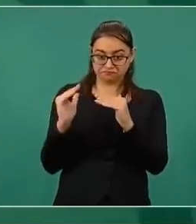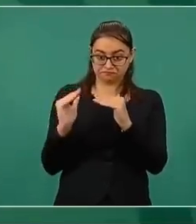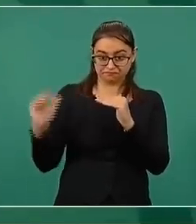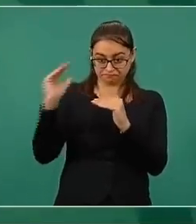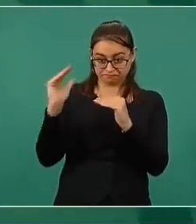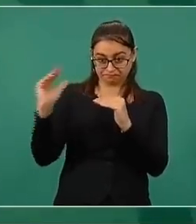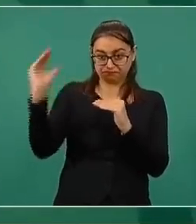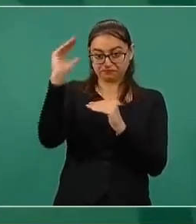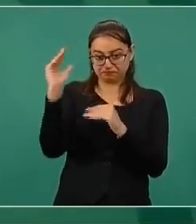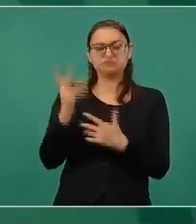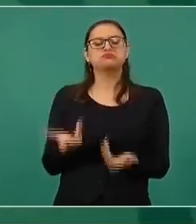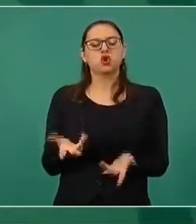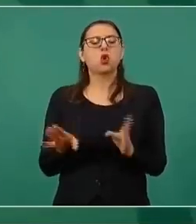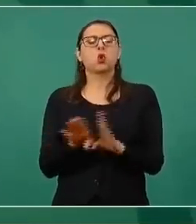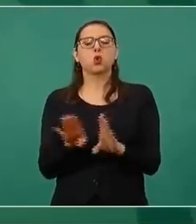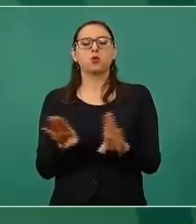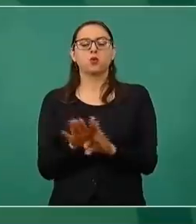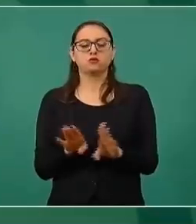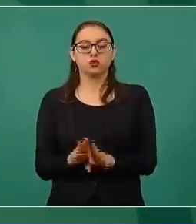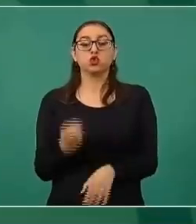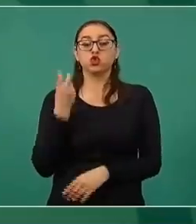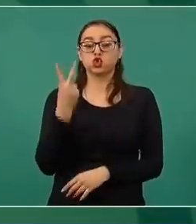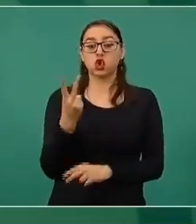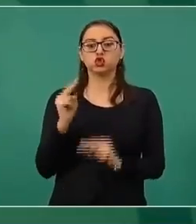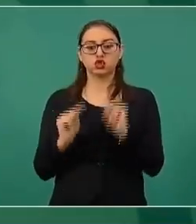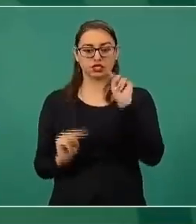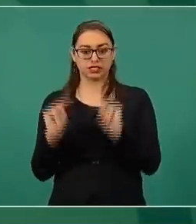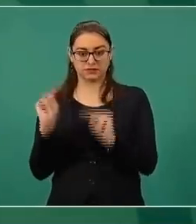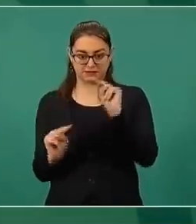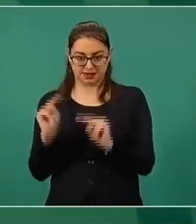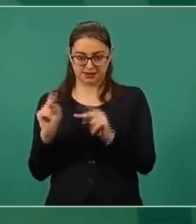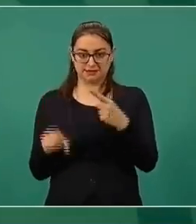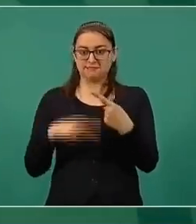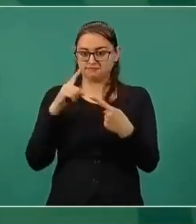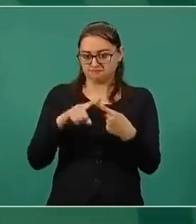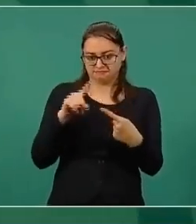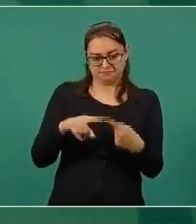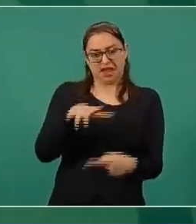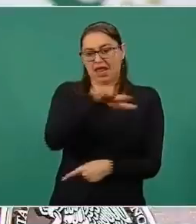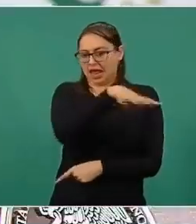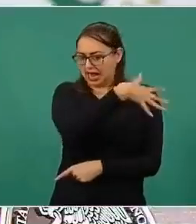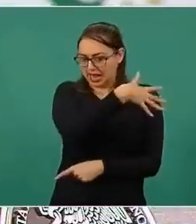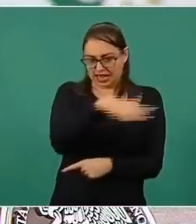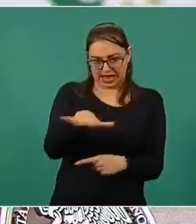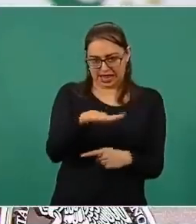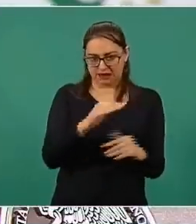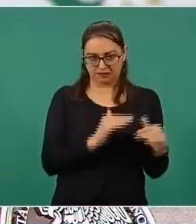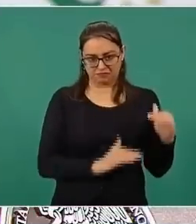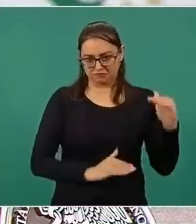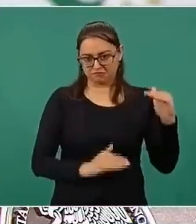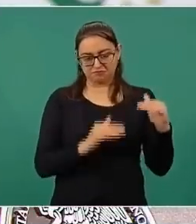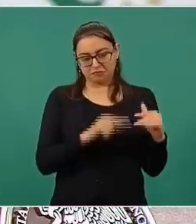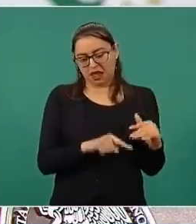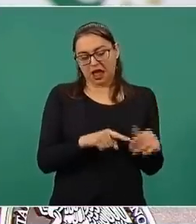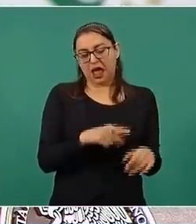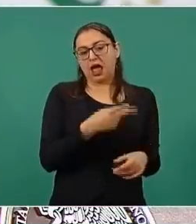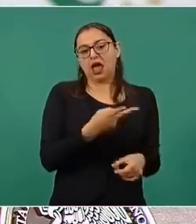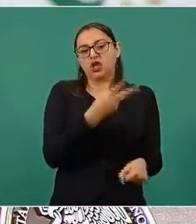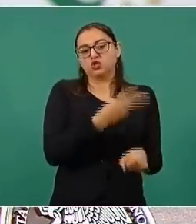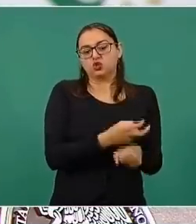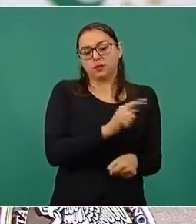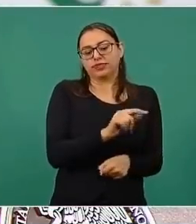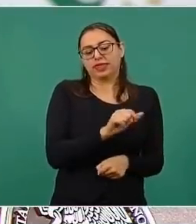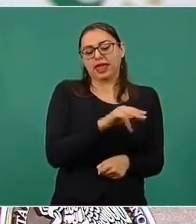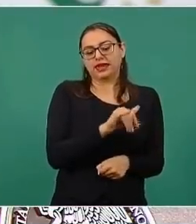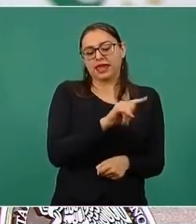dos niveles. Uno es la promoción general desde subteniente hasta